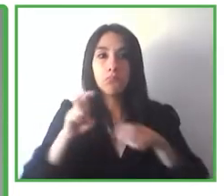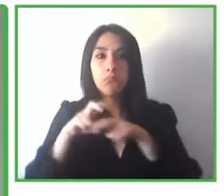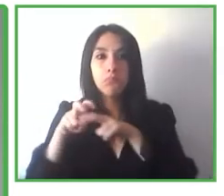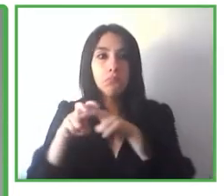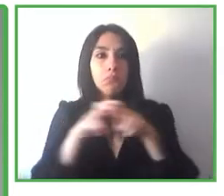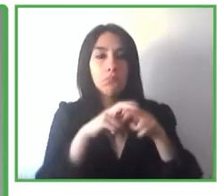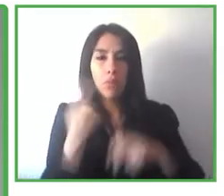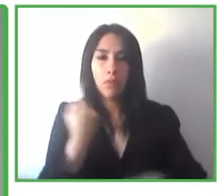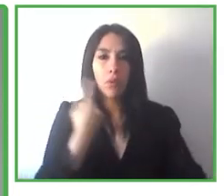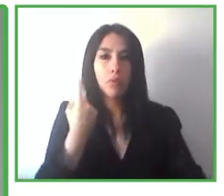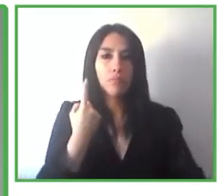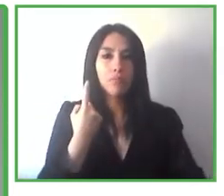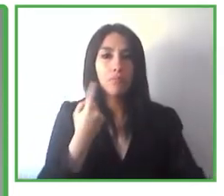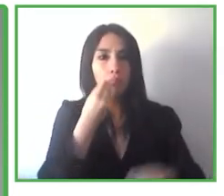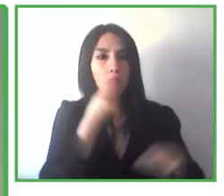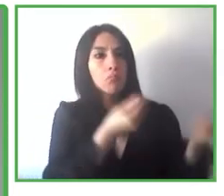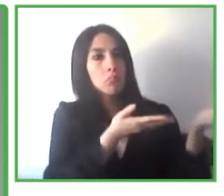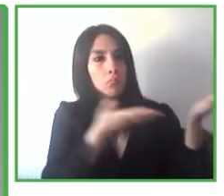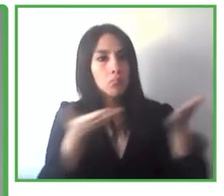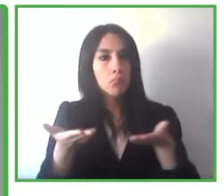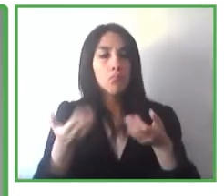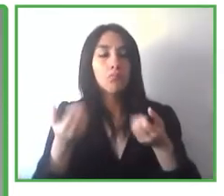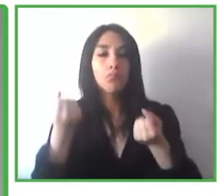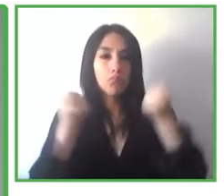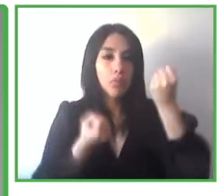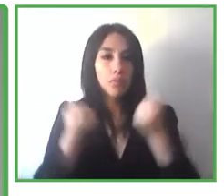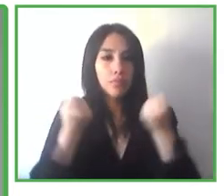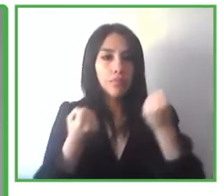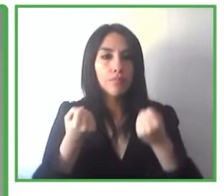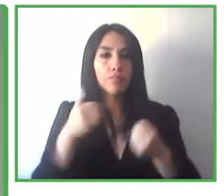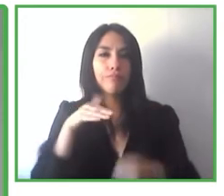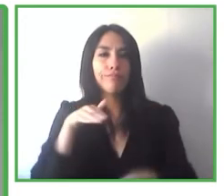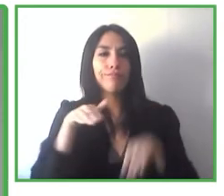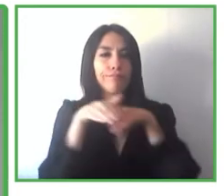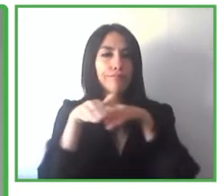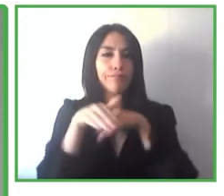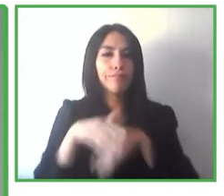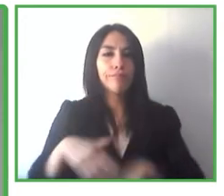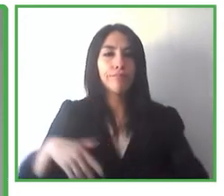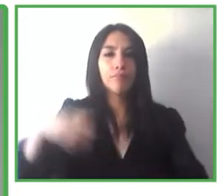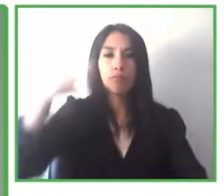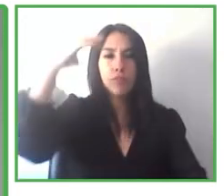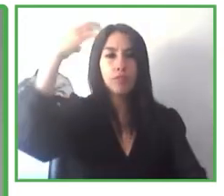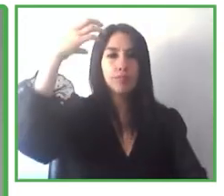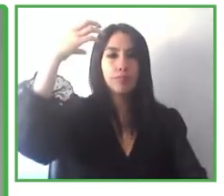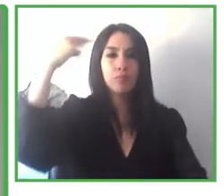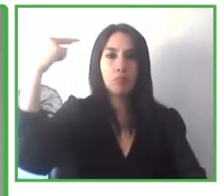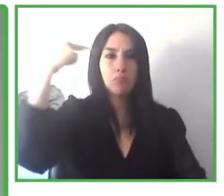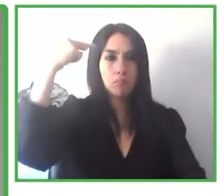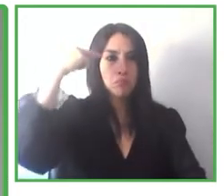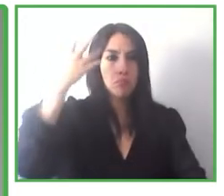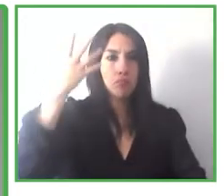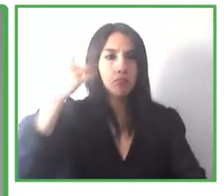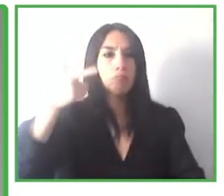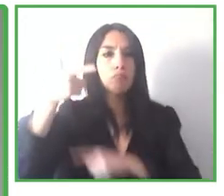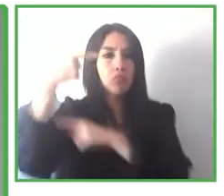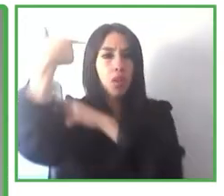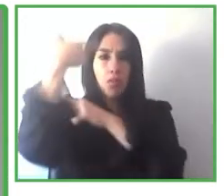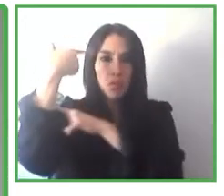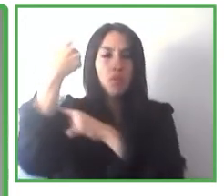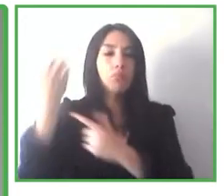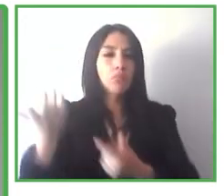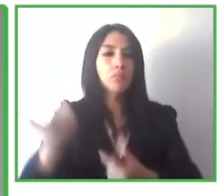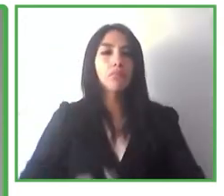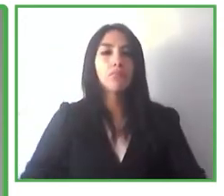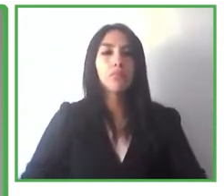ahora mismo, que realmente pues ofrecen la promesa de una vida mejor, y en el caso de las personas